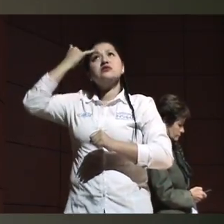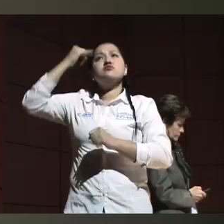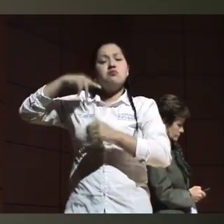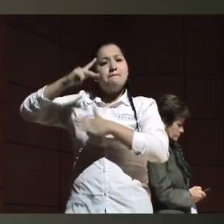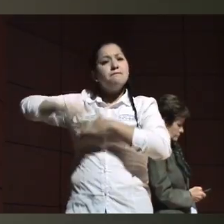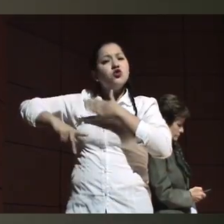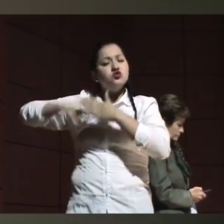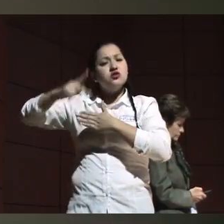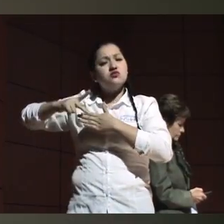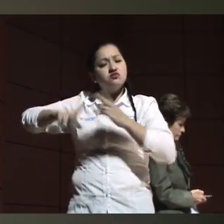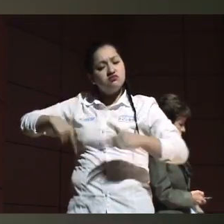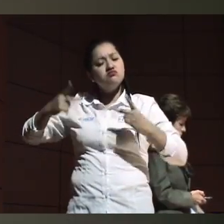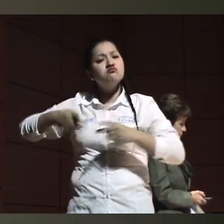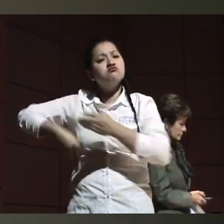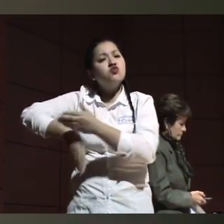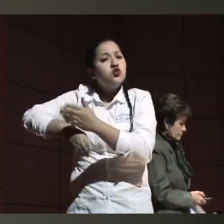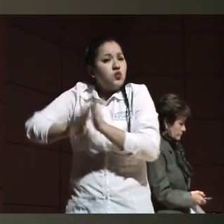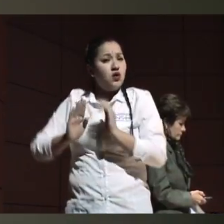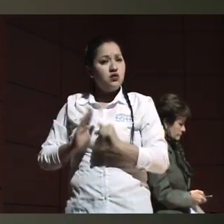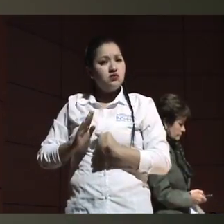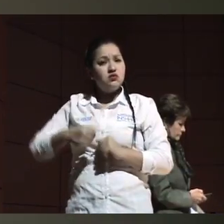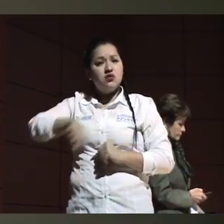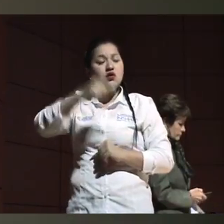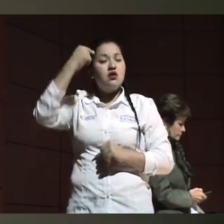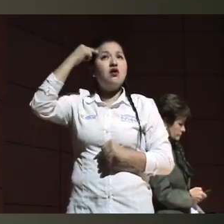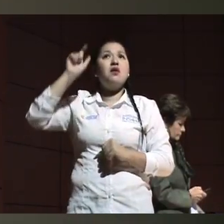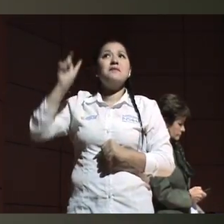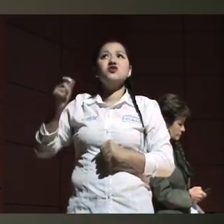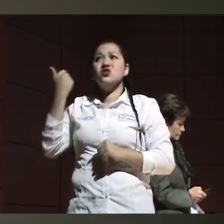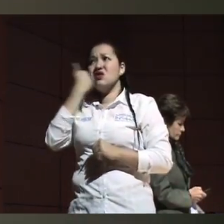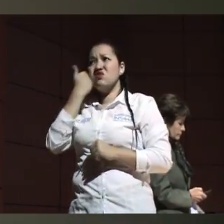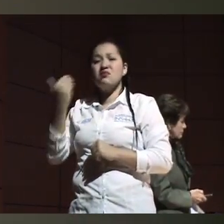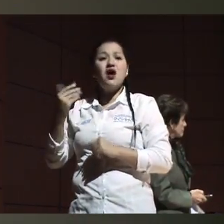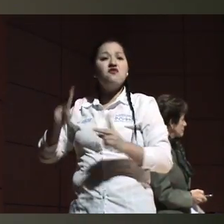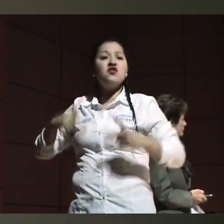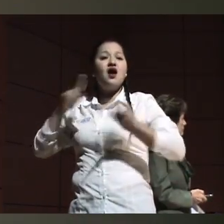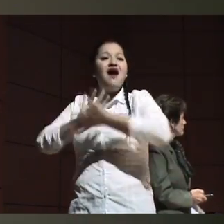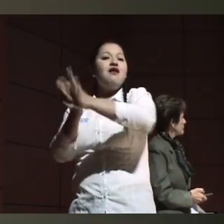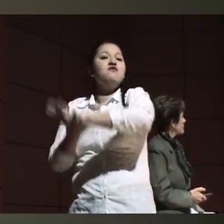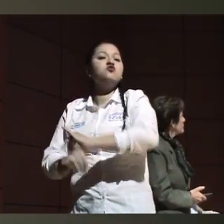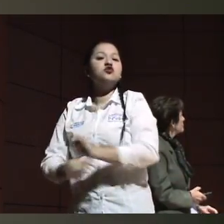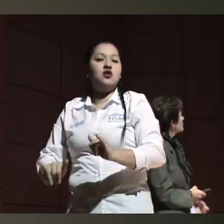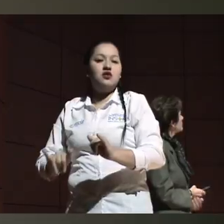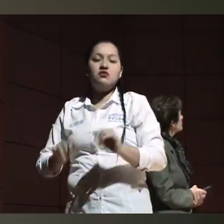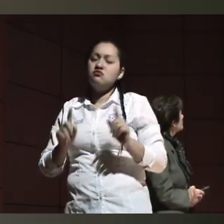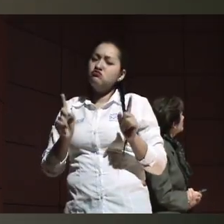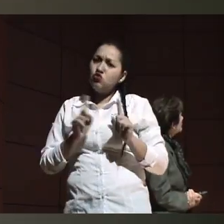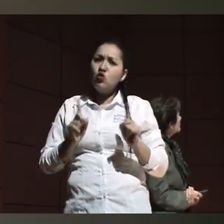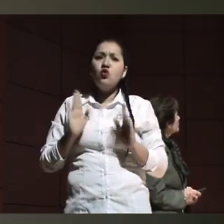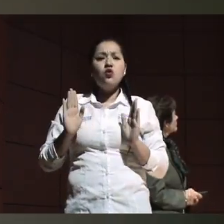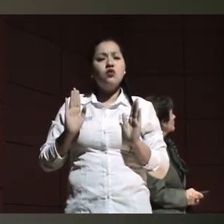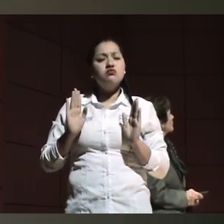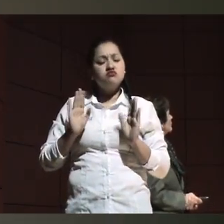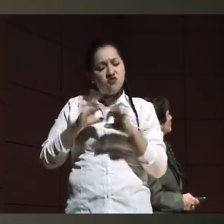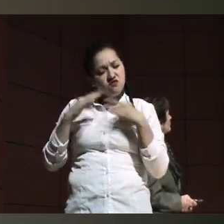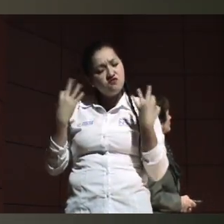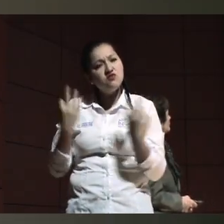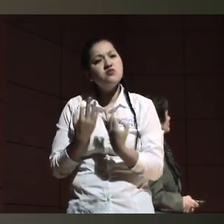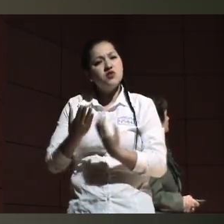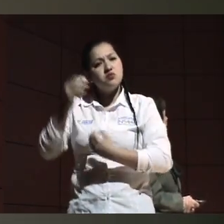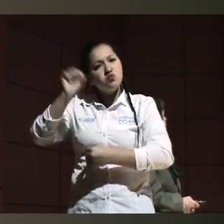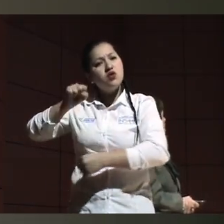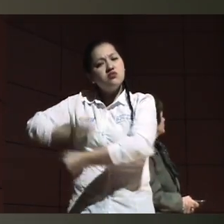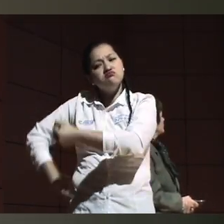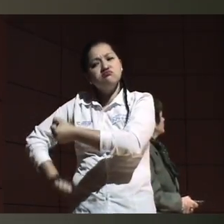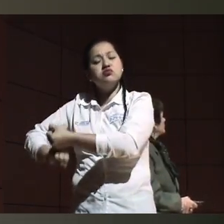solamente nos enfermamos o nuestra familia no solamente se enferma, sino que la familia como tal